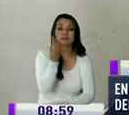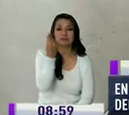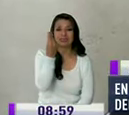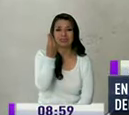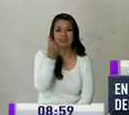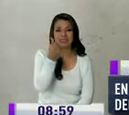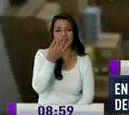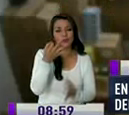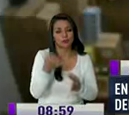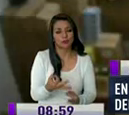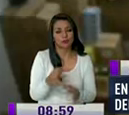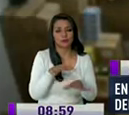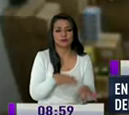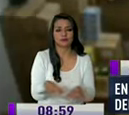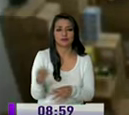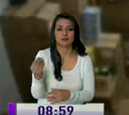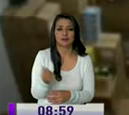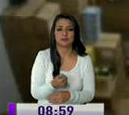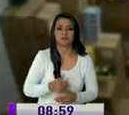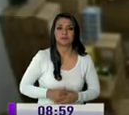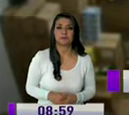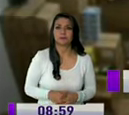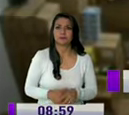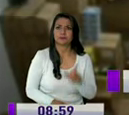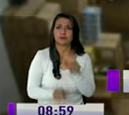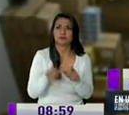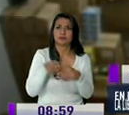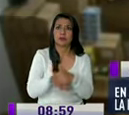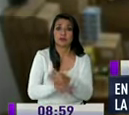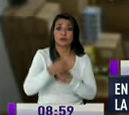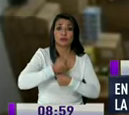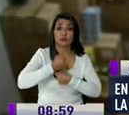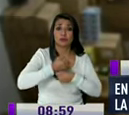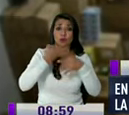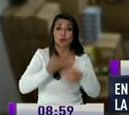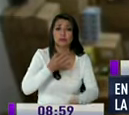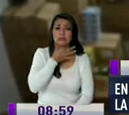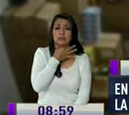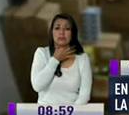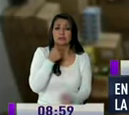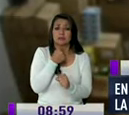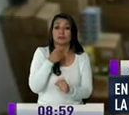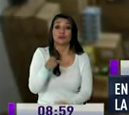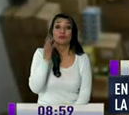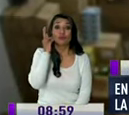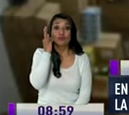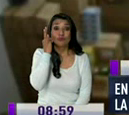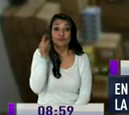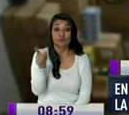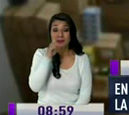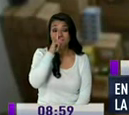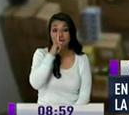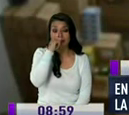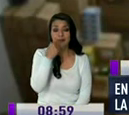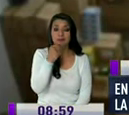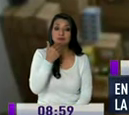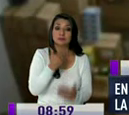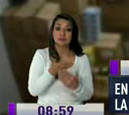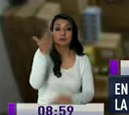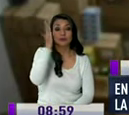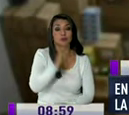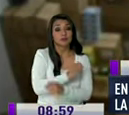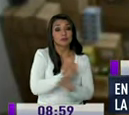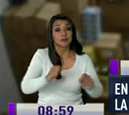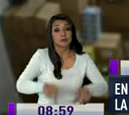del trabajo del día Momentos de terror vivieron quienes laboraban a esa hora una de las colaboradoras manifiesta que dan gracias a Dios